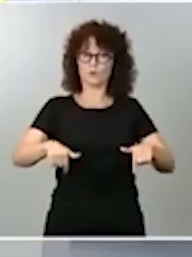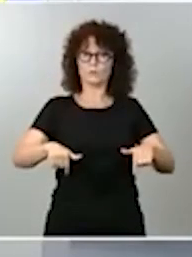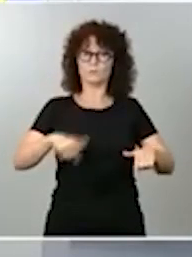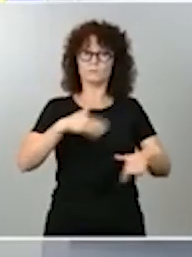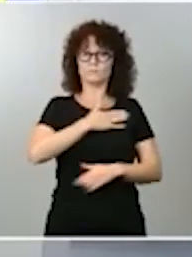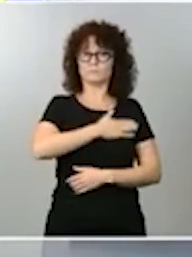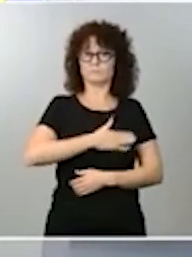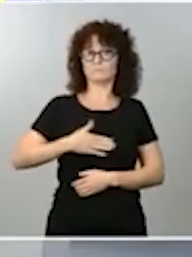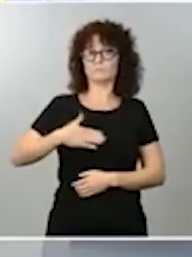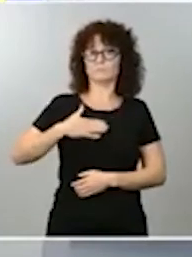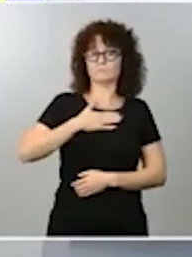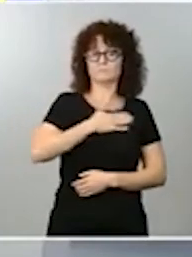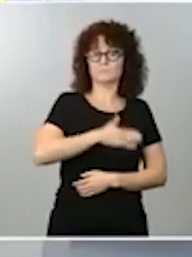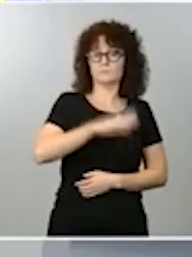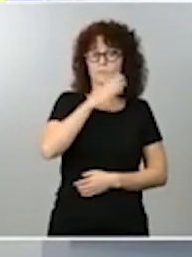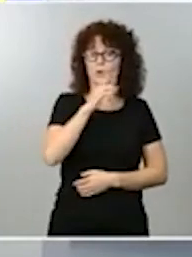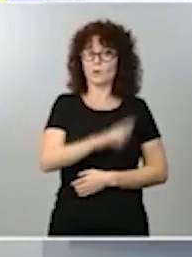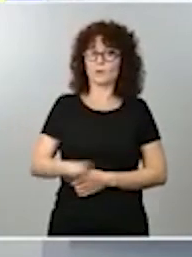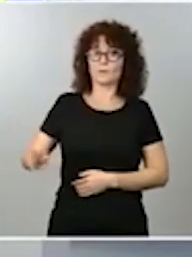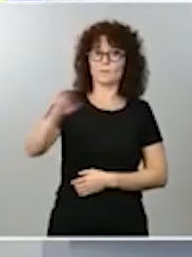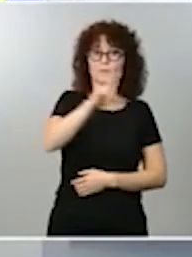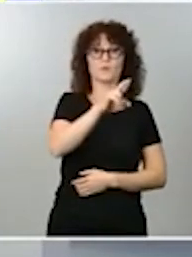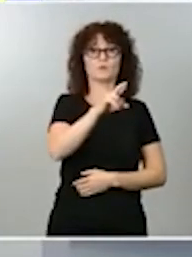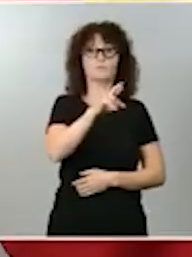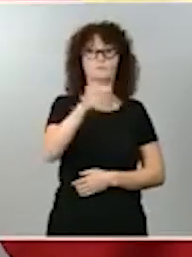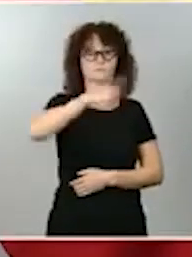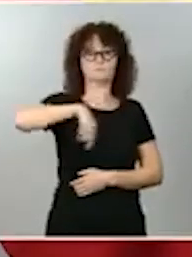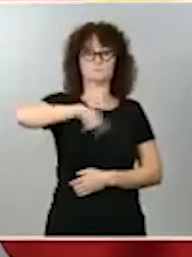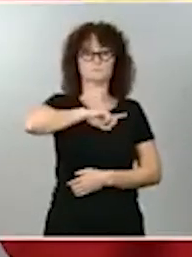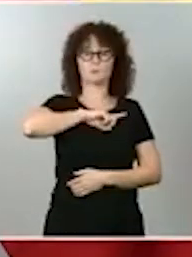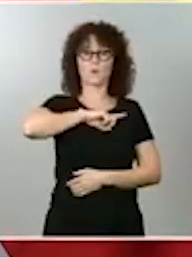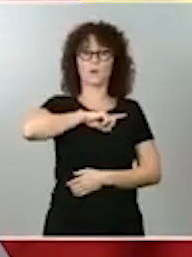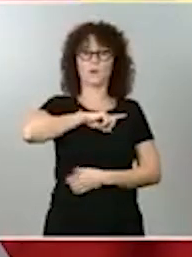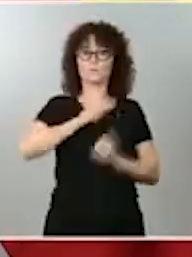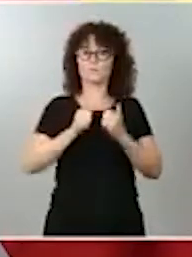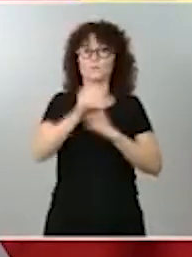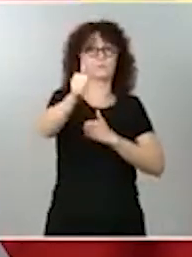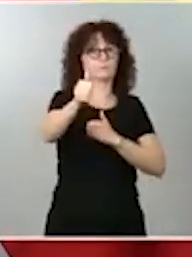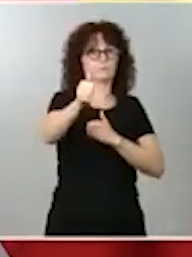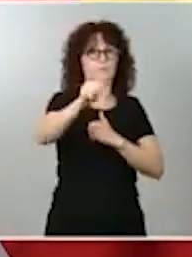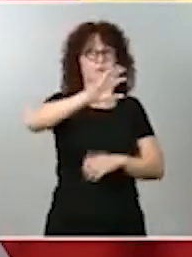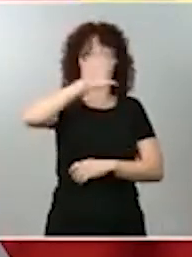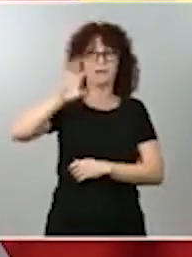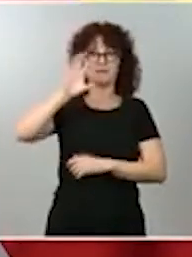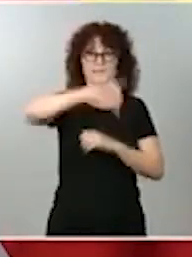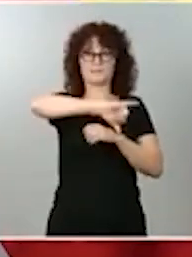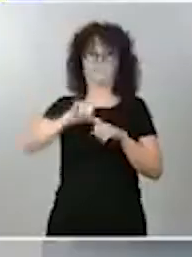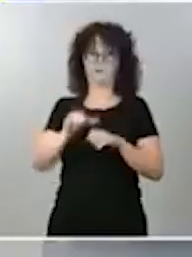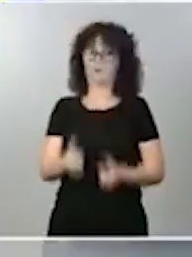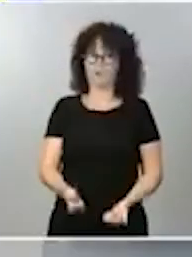insisto, nos colocamos en lo más avanzado de los países de nuestro entorno. Y le cedo la palabra a la ministra de Igualdad.